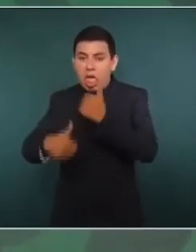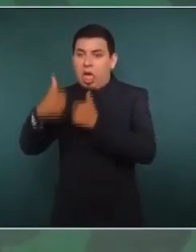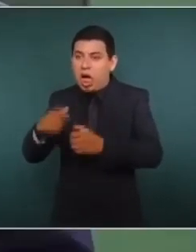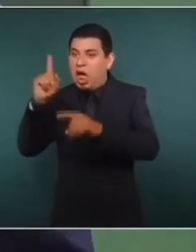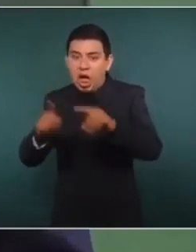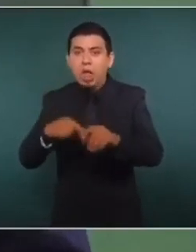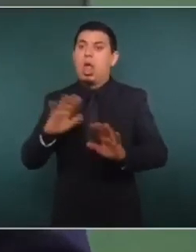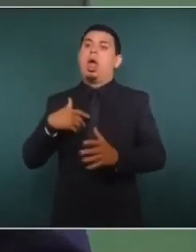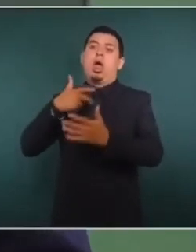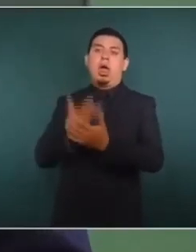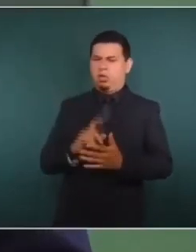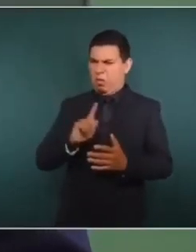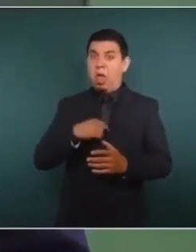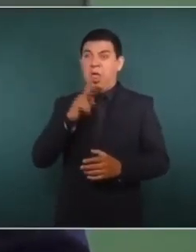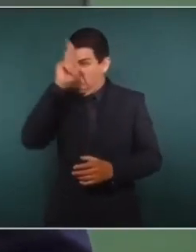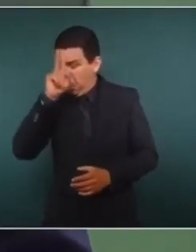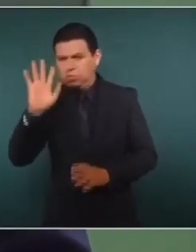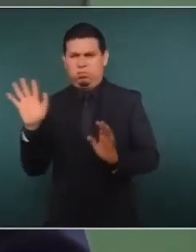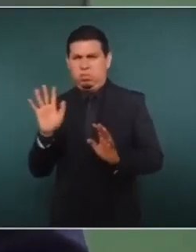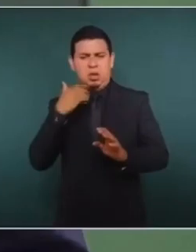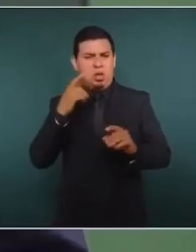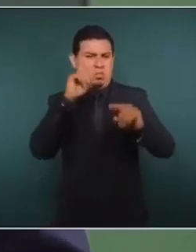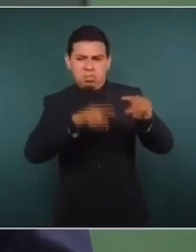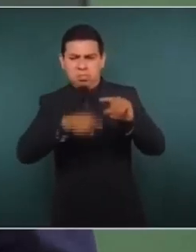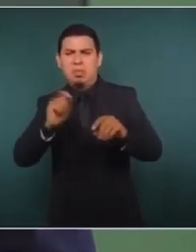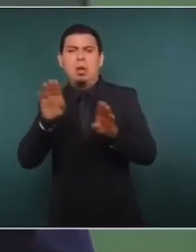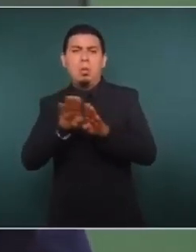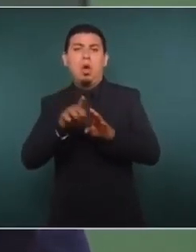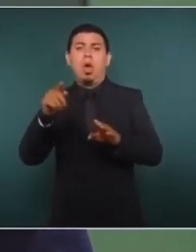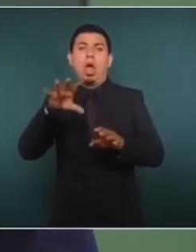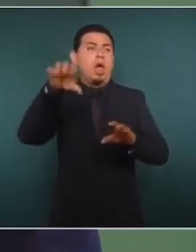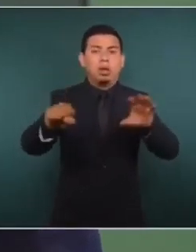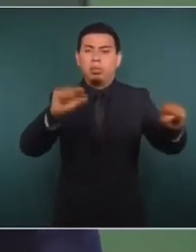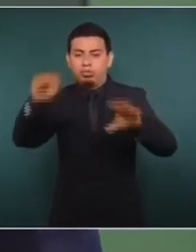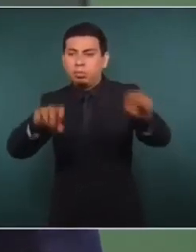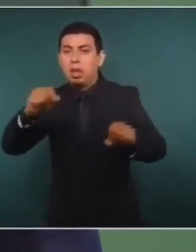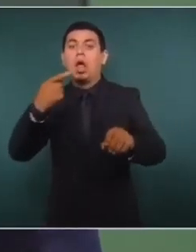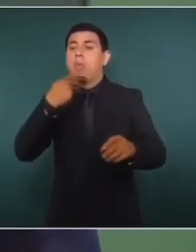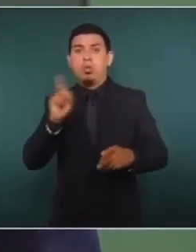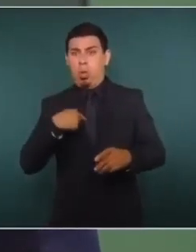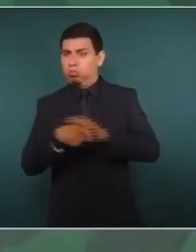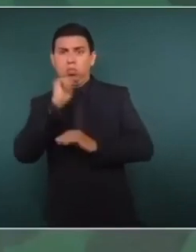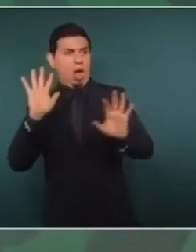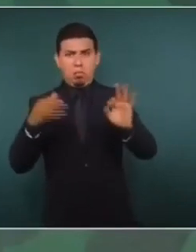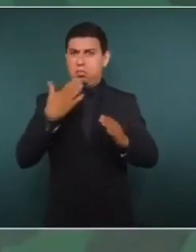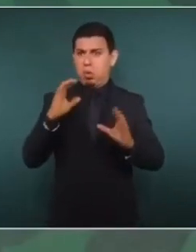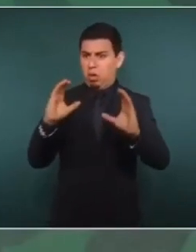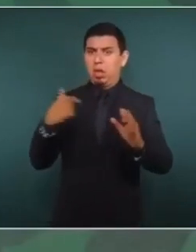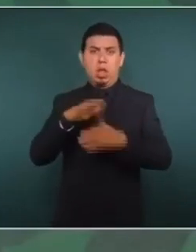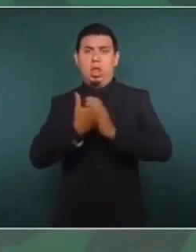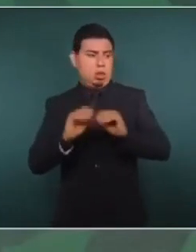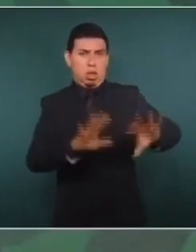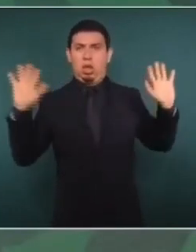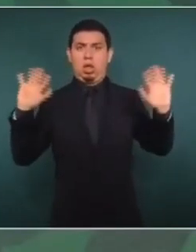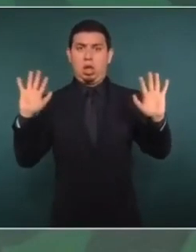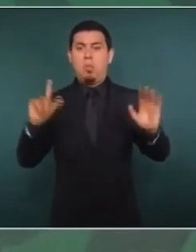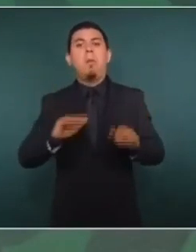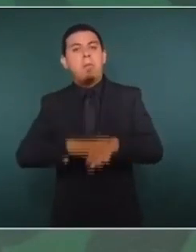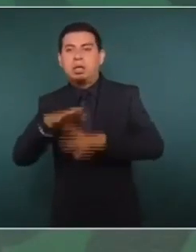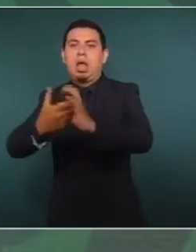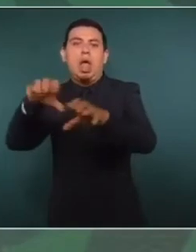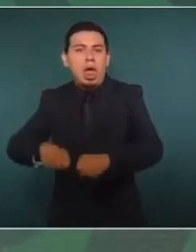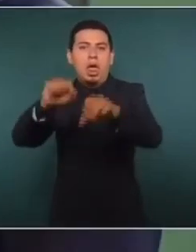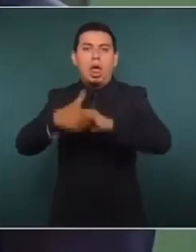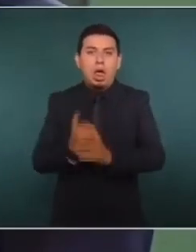o espectacular. Lo que hacían, que agarraban un chivo espiatorio para engañar. De que iba a acabarse la corrupción. Y seguía la corrupción.